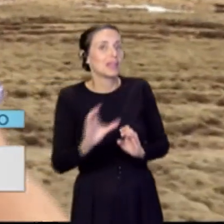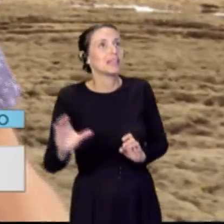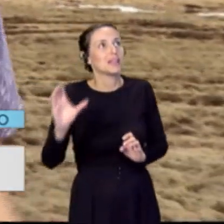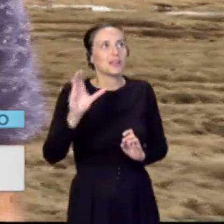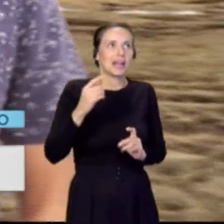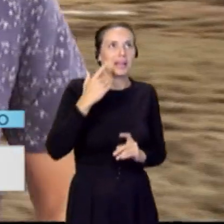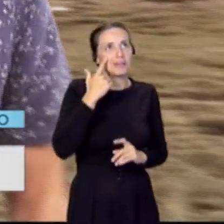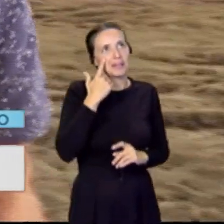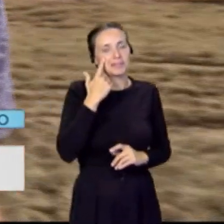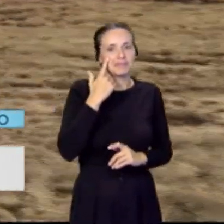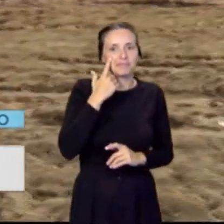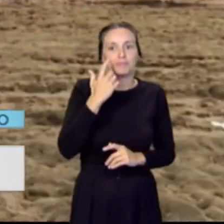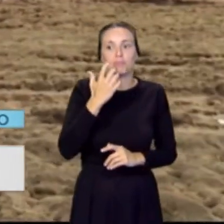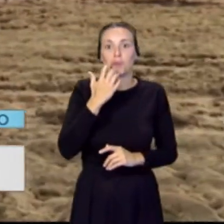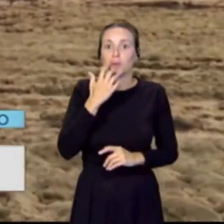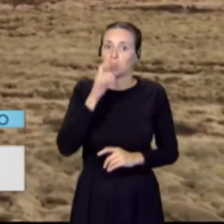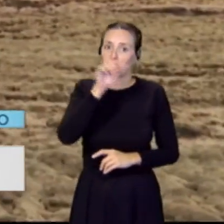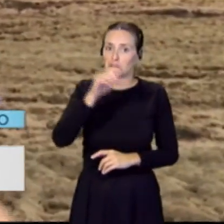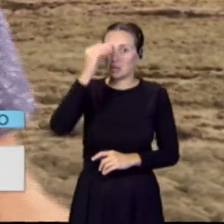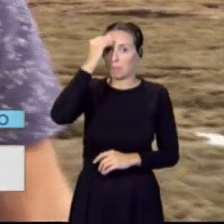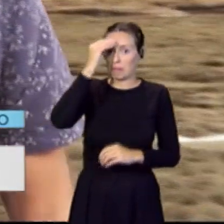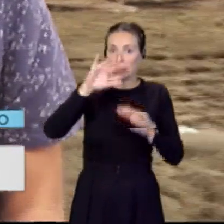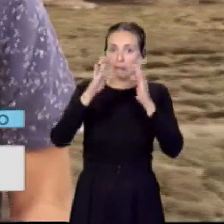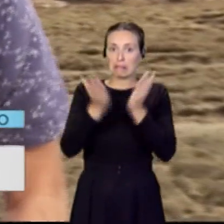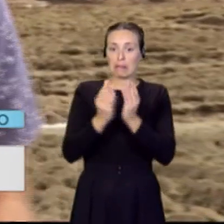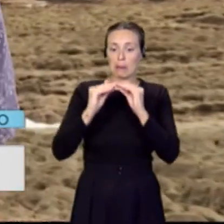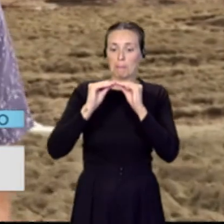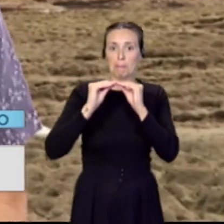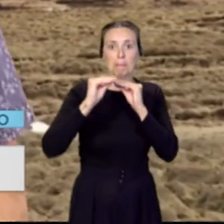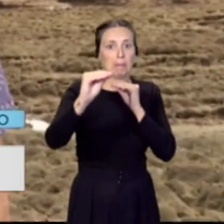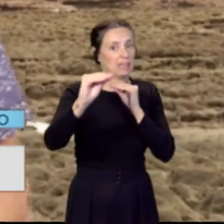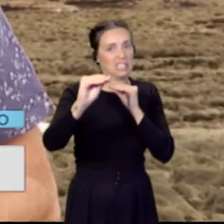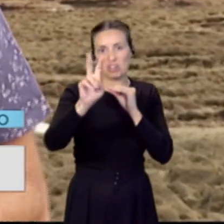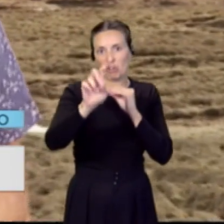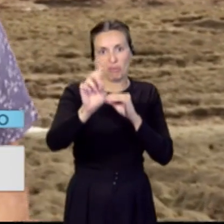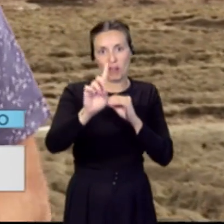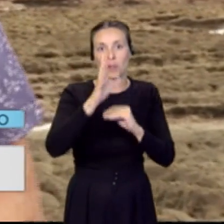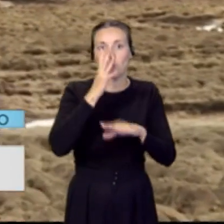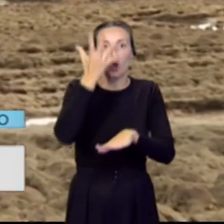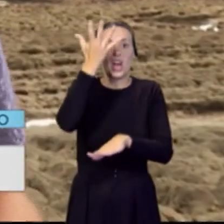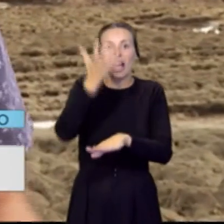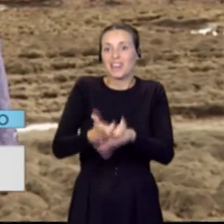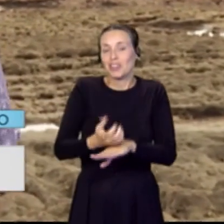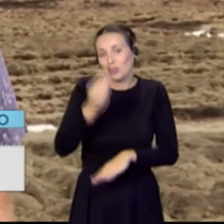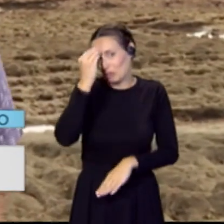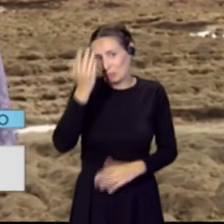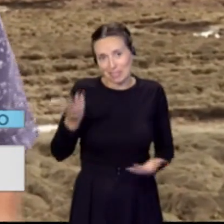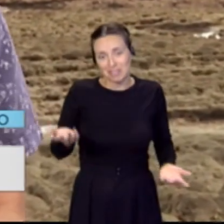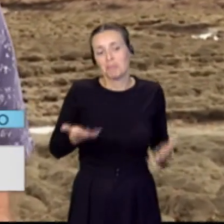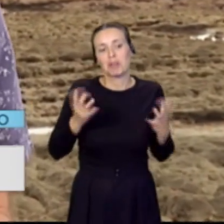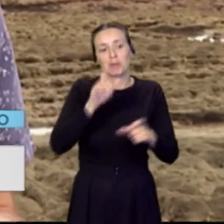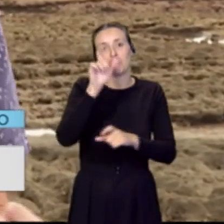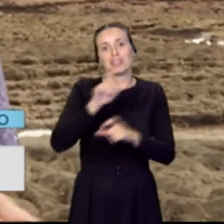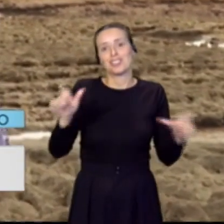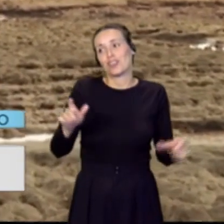no es válida, por ejemplo, para los terraplanistas, que ellos ni siquiera creen en la gravedad, pero en la que ha creído la humanidad desde siempre.